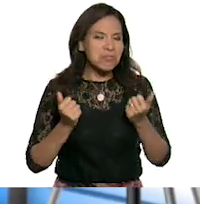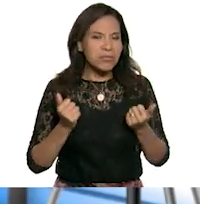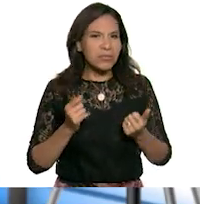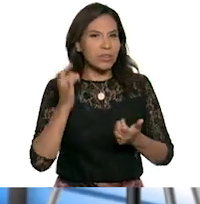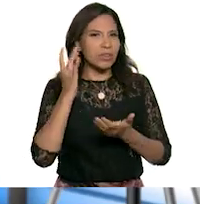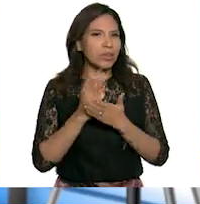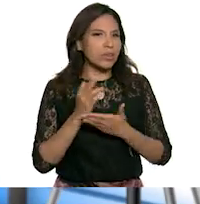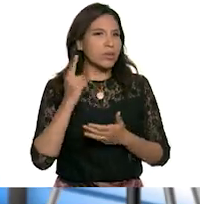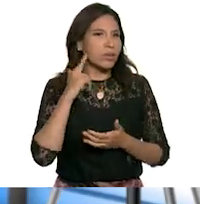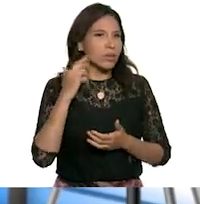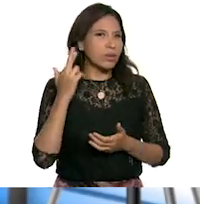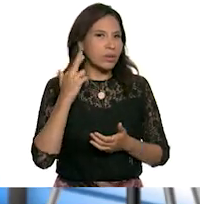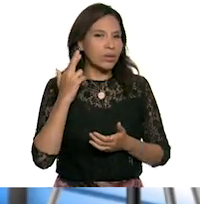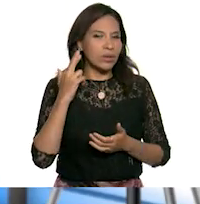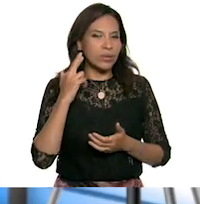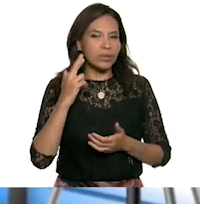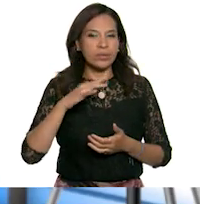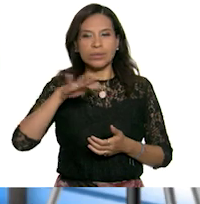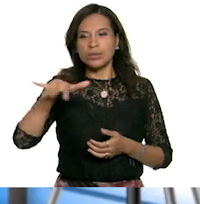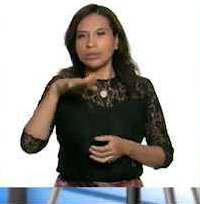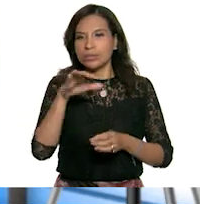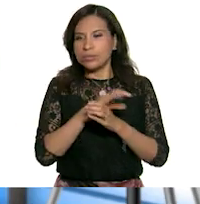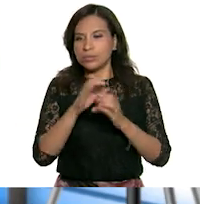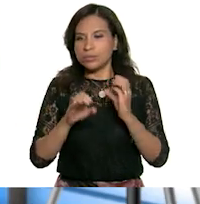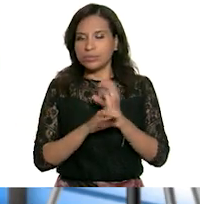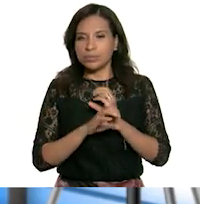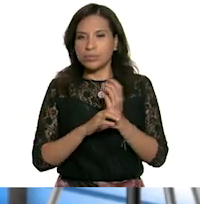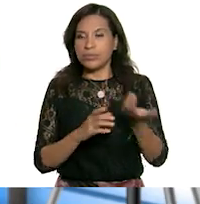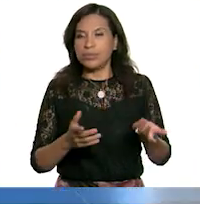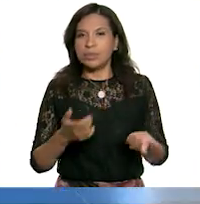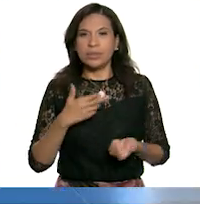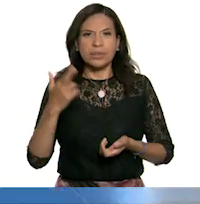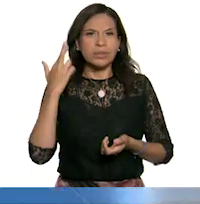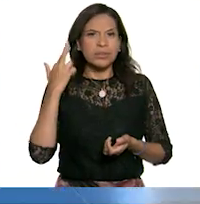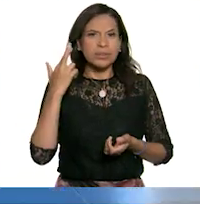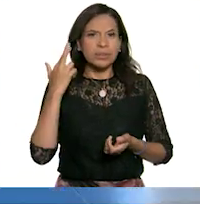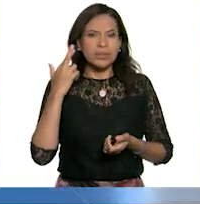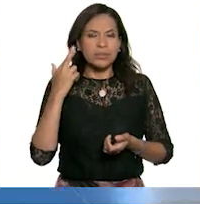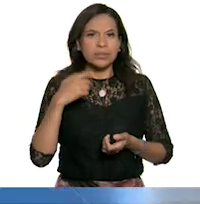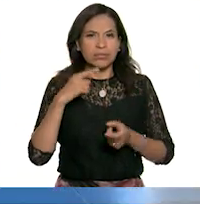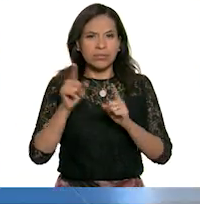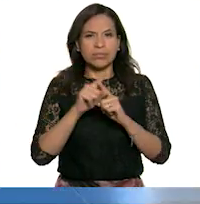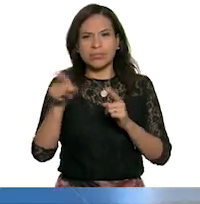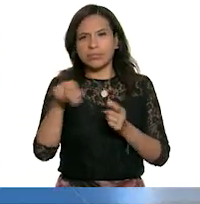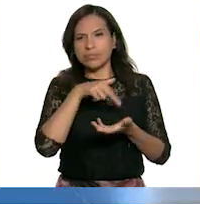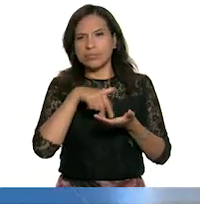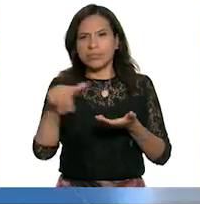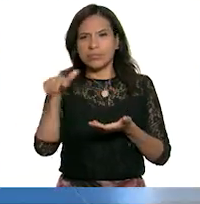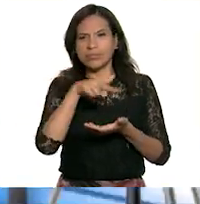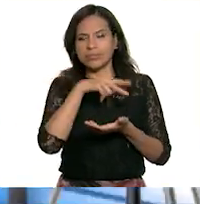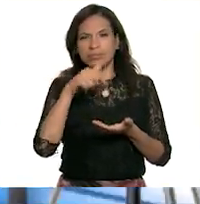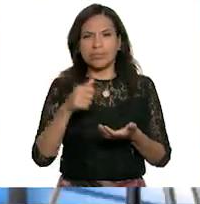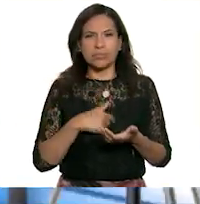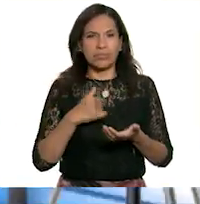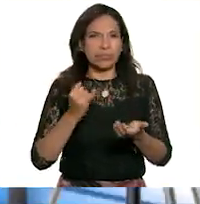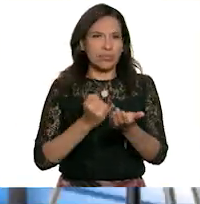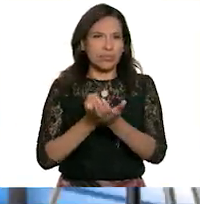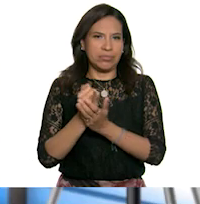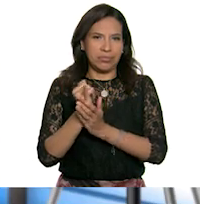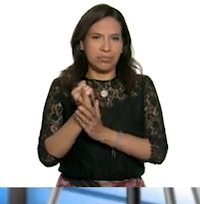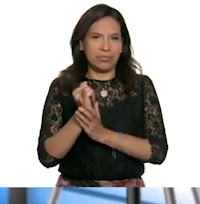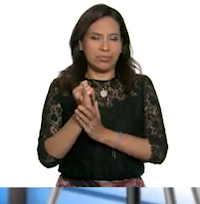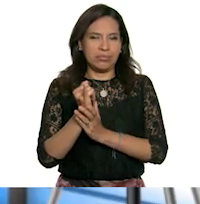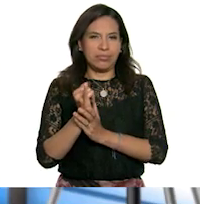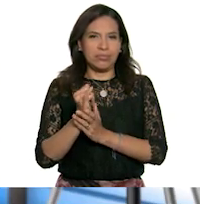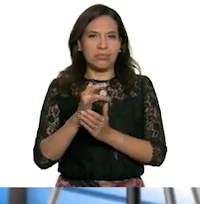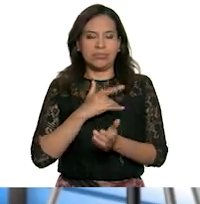Solo oía que alguien buscaba algo. Escuchaba que iba de un lado para otro. Estaba decidido a